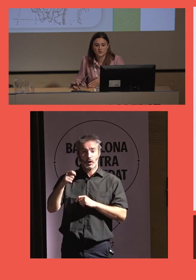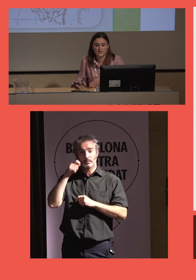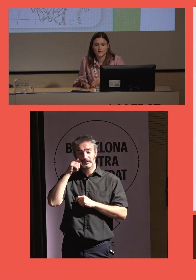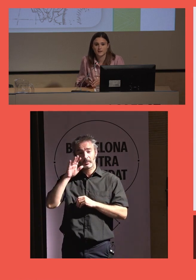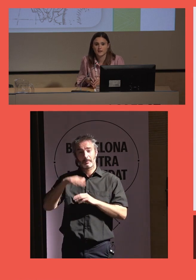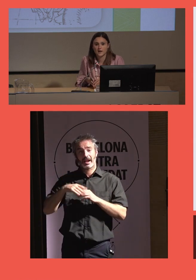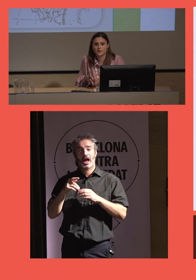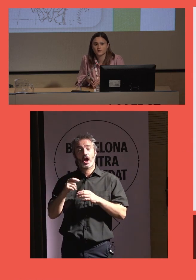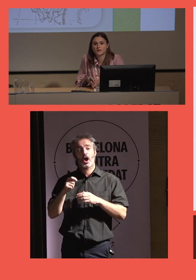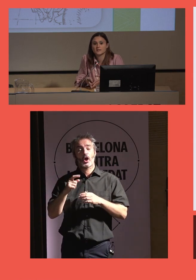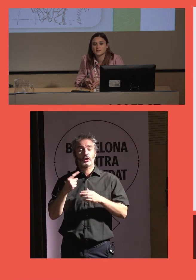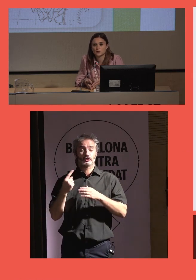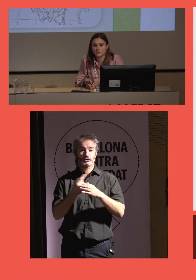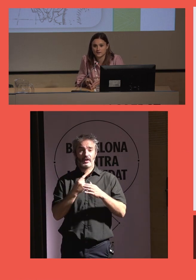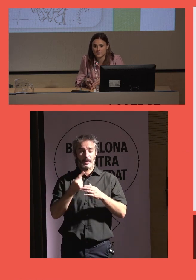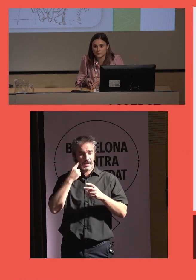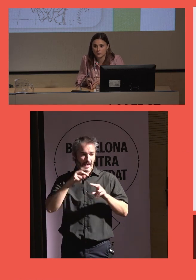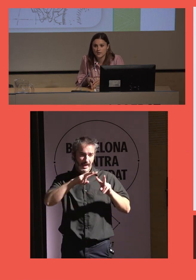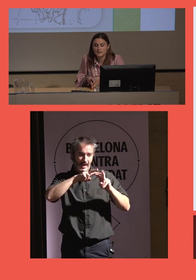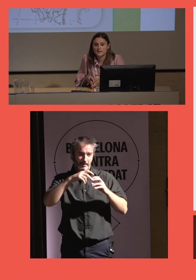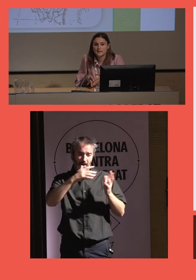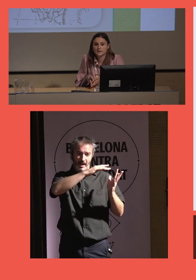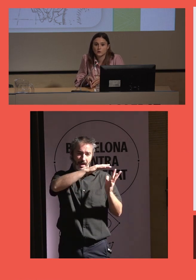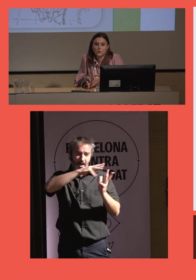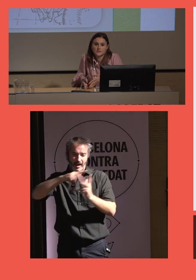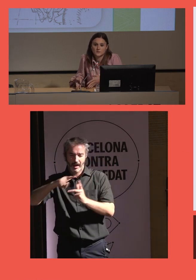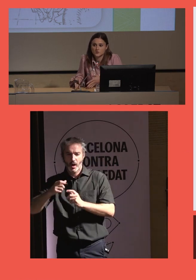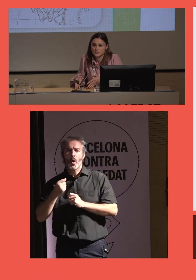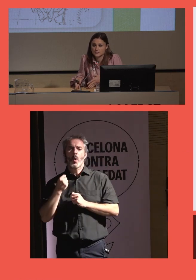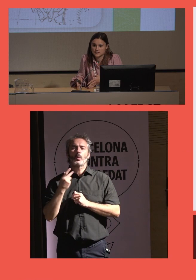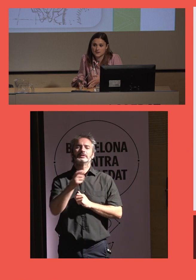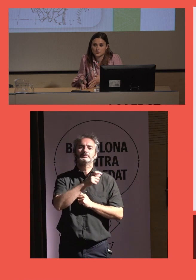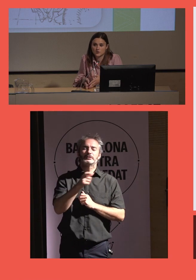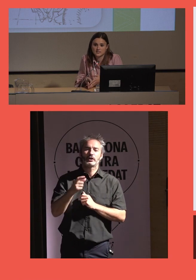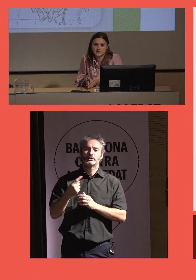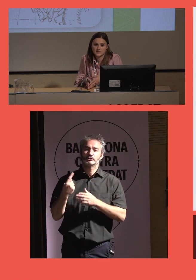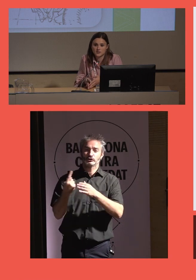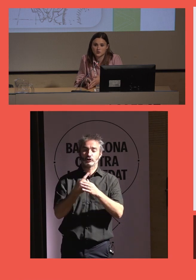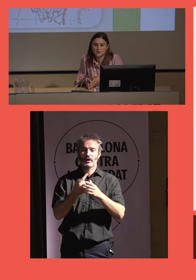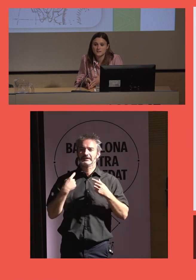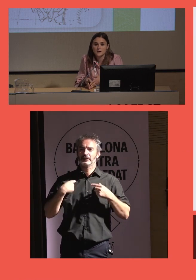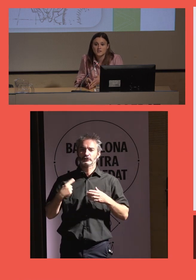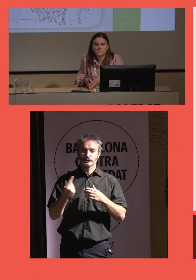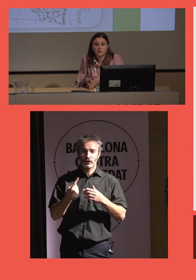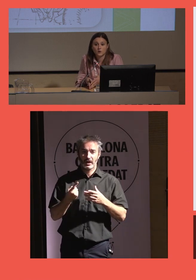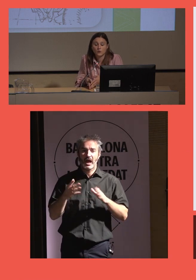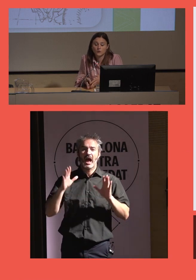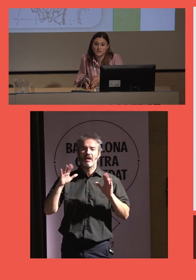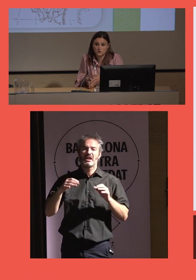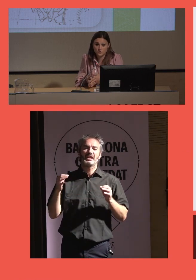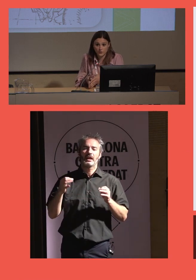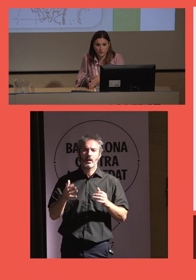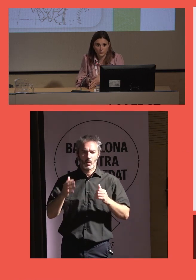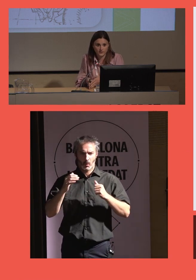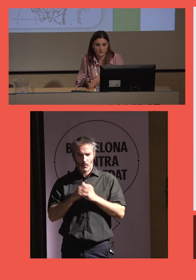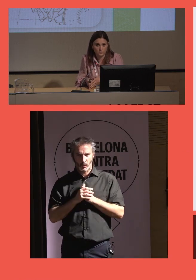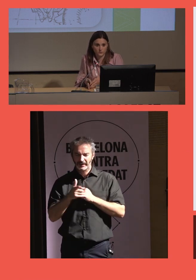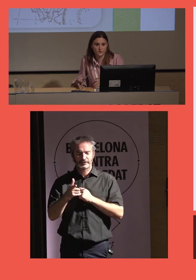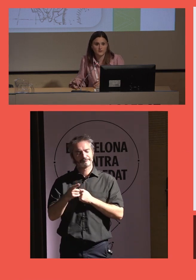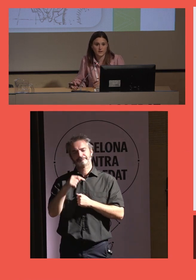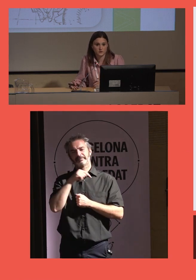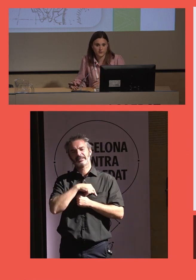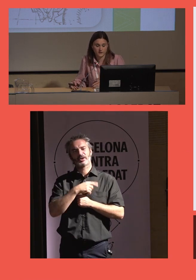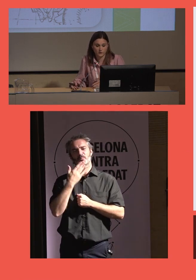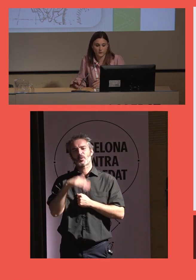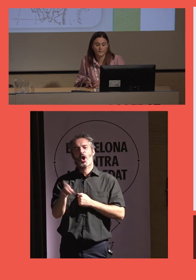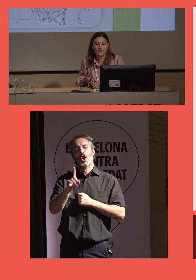Aragones de la Soledad hacer un análisis cuantitativo de cuántas personas estaban solas, se sentían solas, se dijo, uy, eso es muy poco ético,